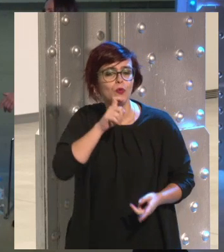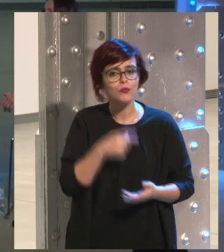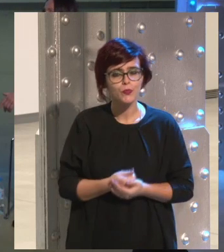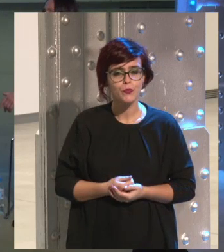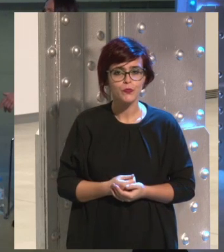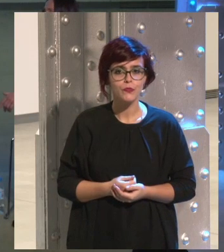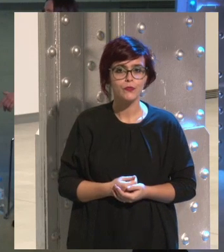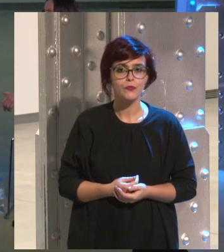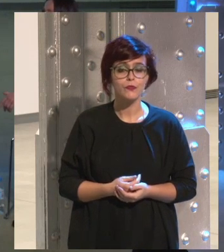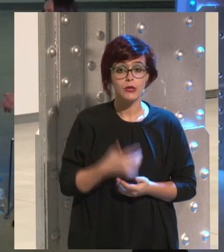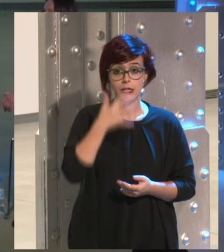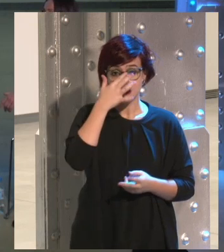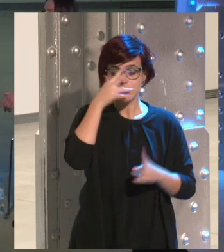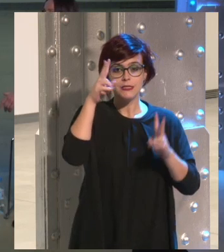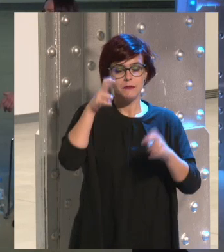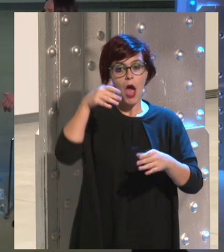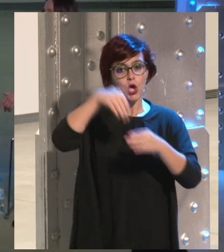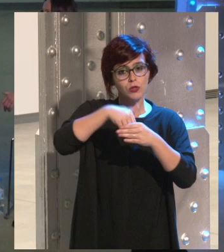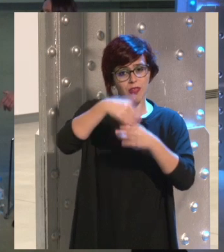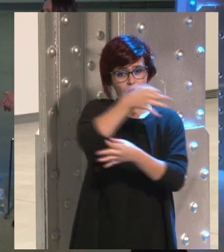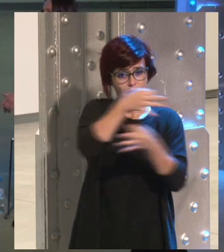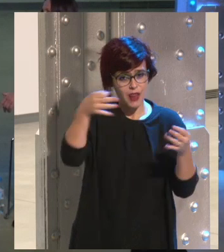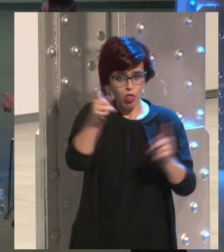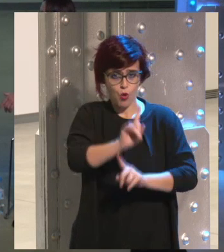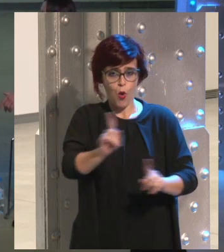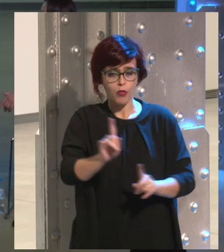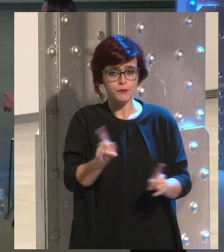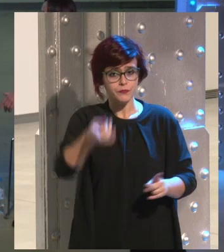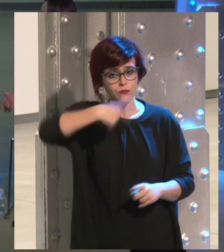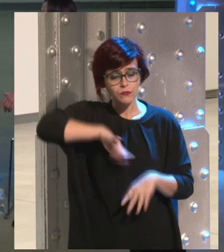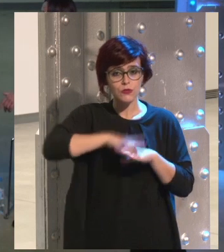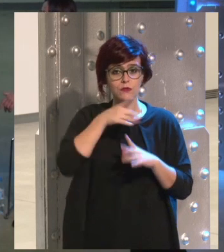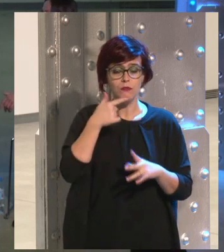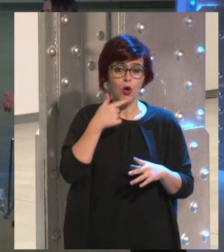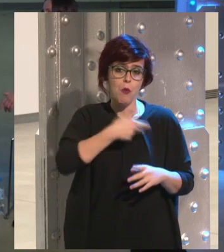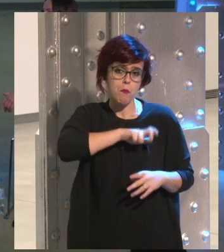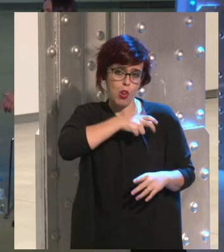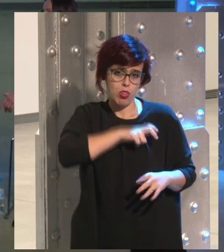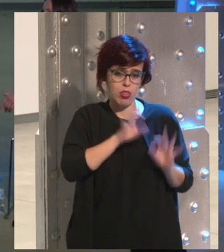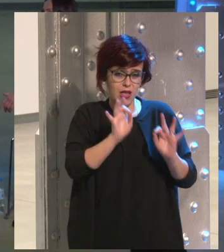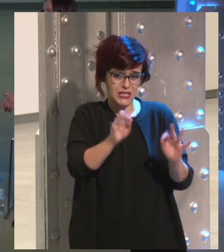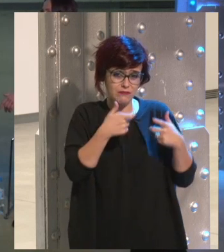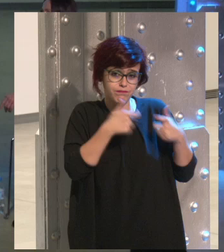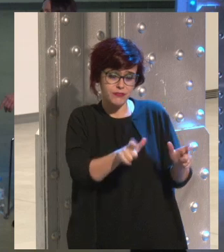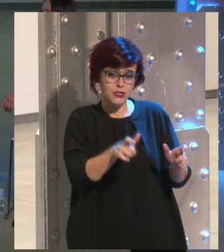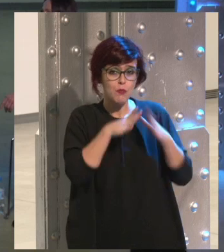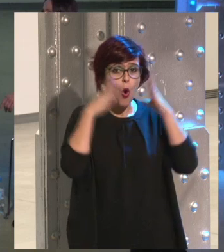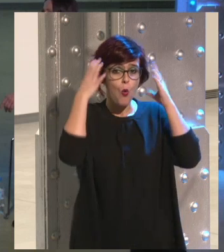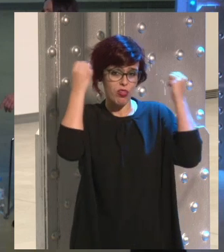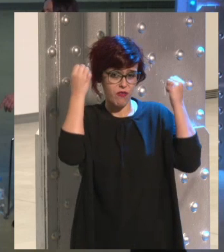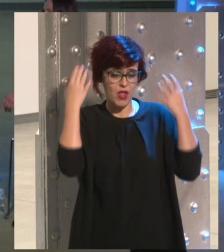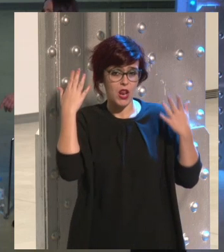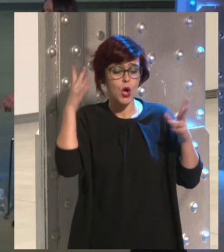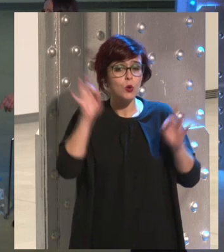Bueno, el tema de contenidos inadecuados, nosotros siempre trabajamos con los cuerpos y fuerzas de seguridad del Estado, concretamente con la Guardia Civil.